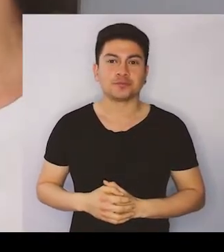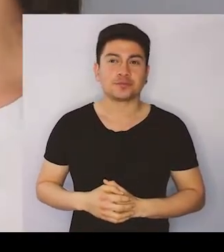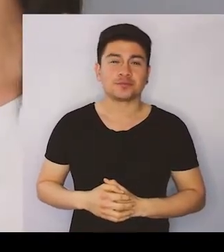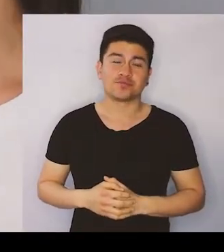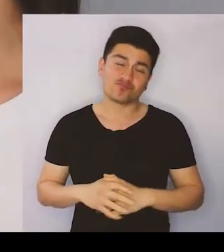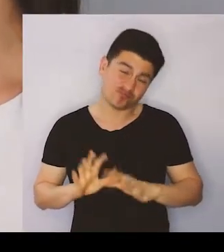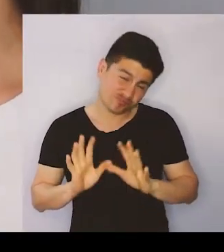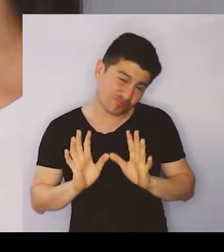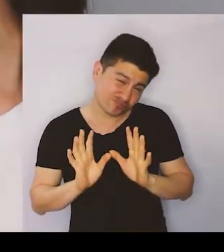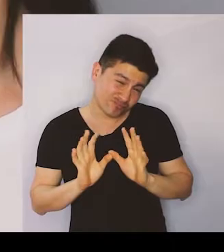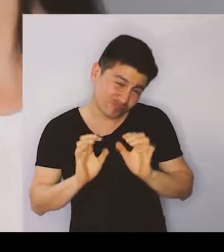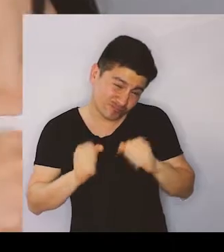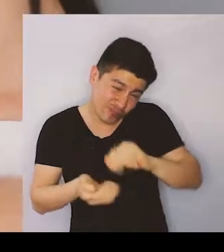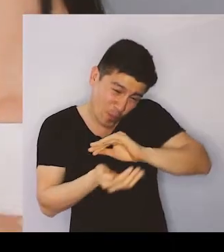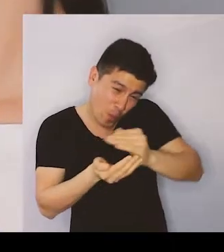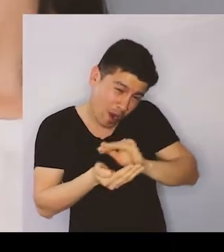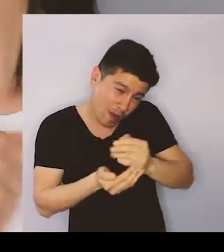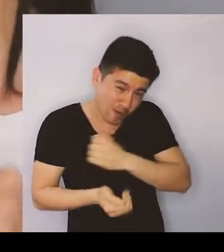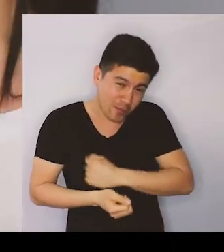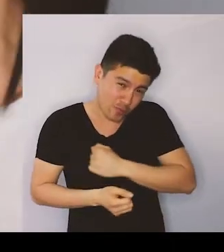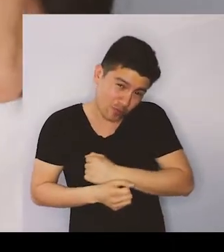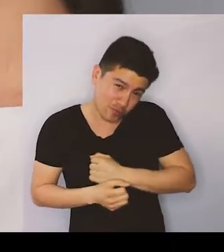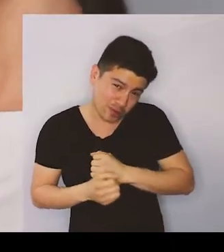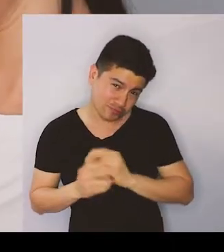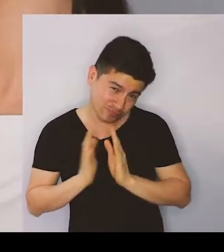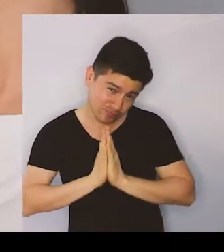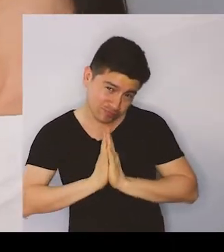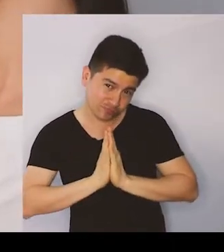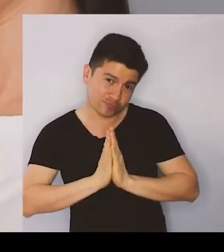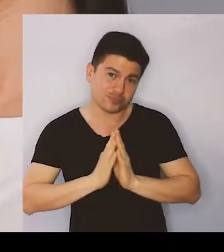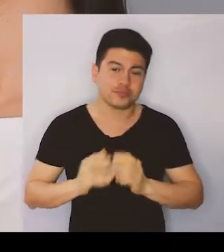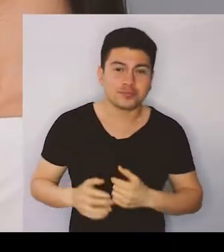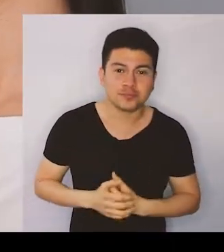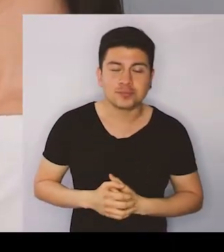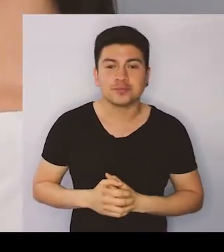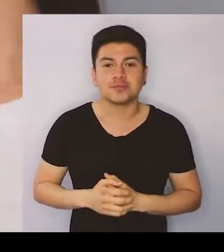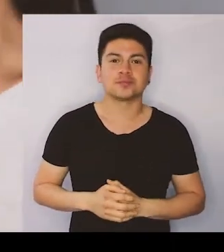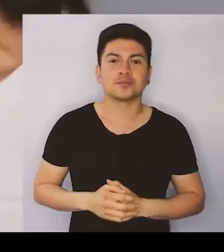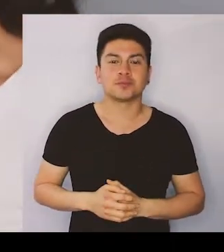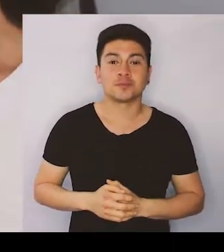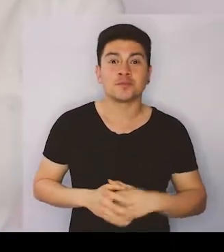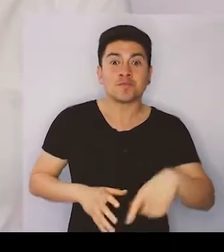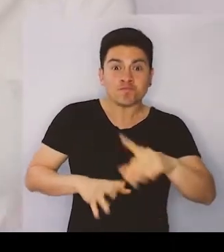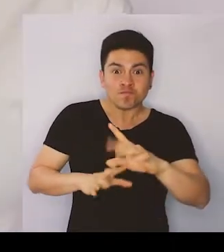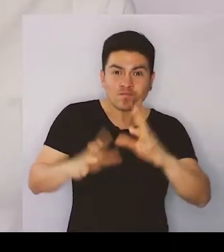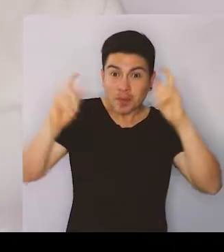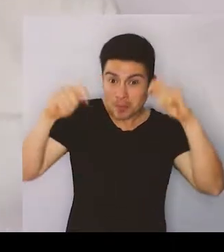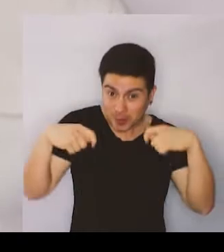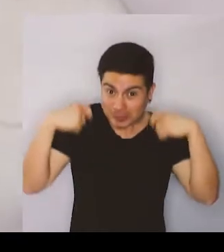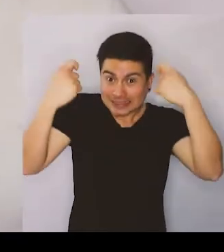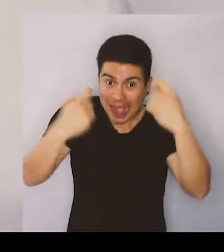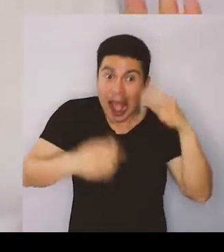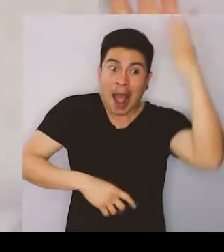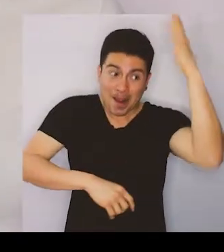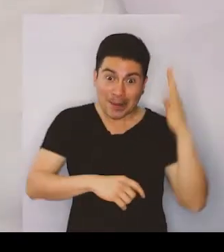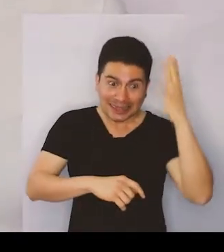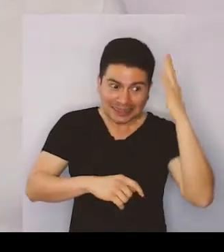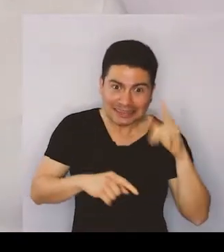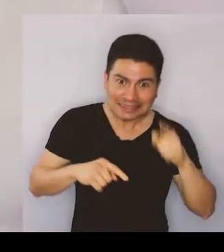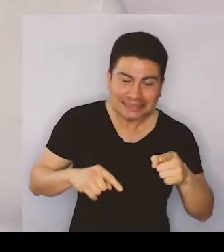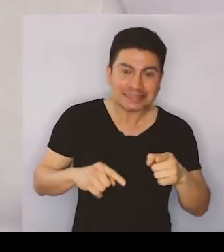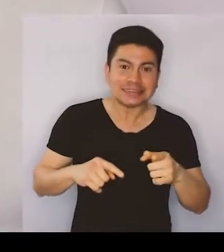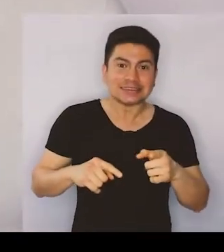¿Almohabana? Por fin, por fin Ok, dale Y entonces Caperucita